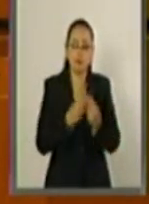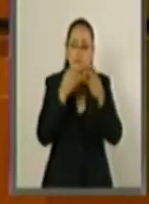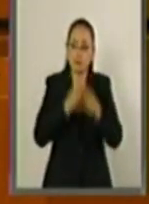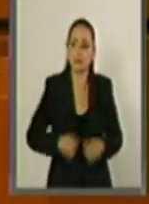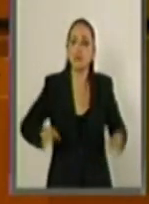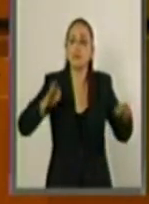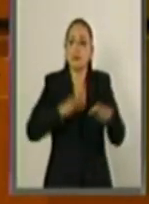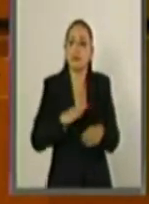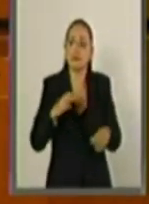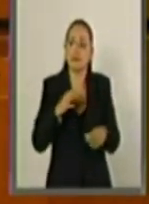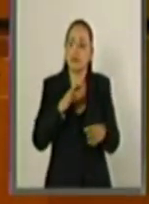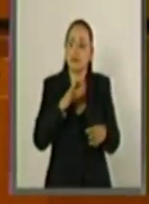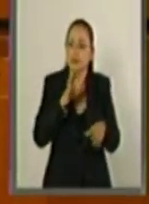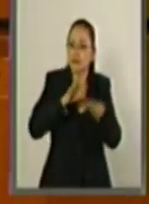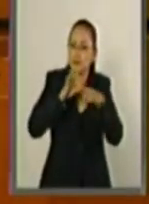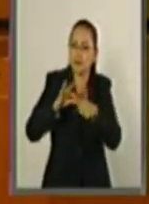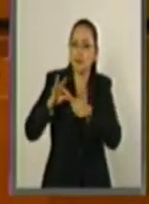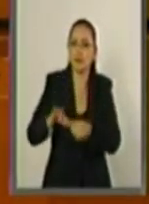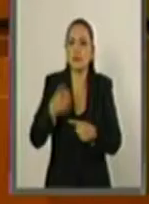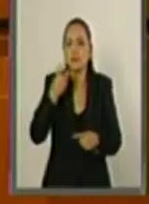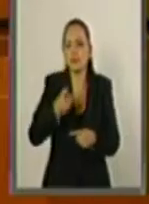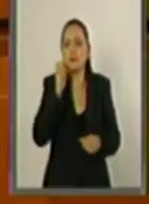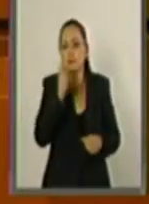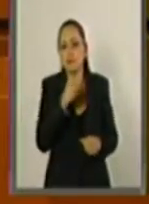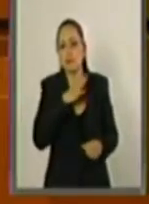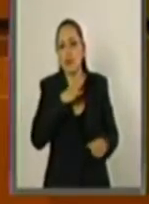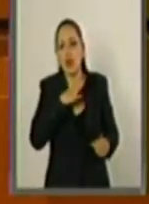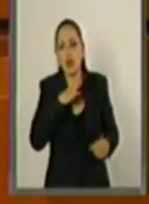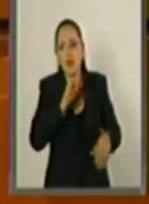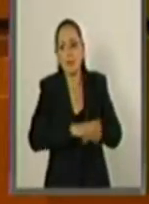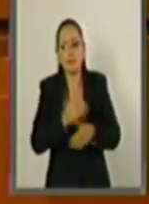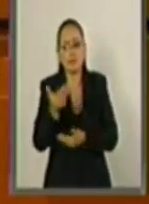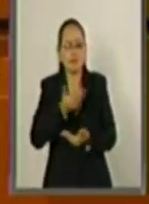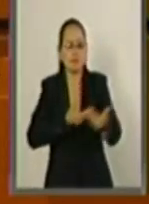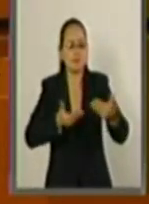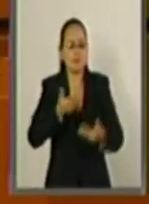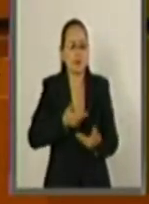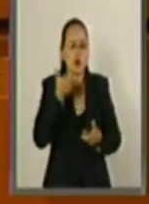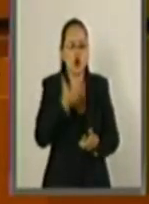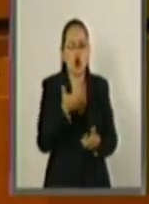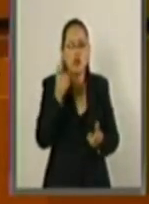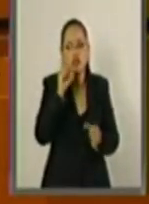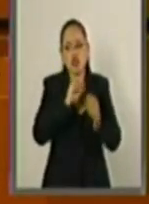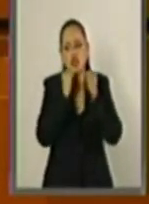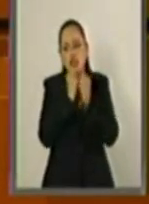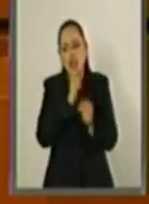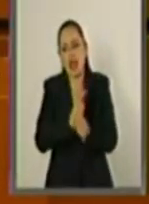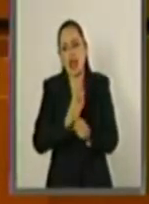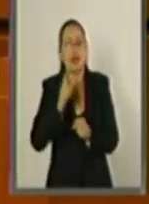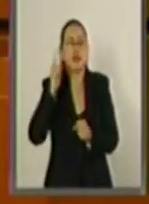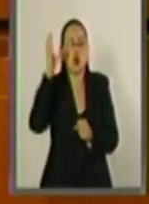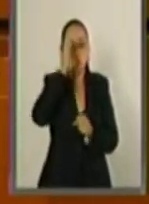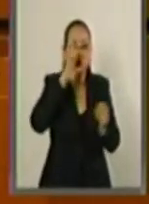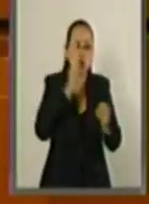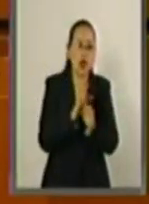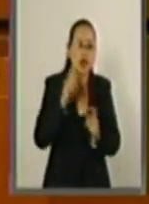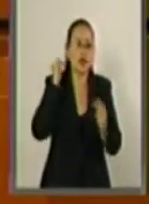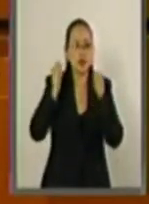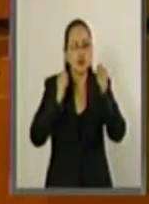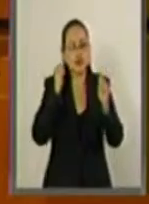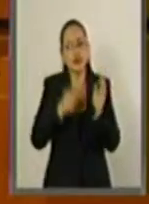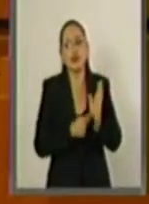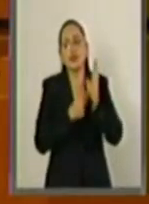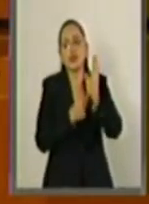especial que se cimienta en la densidad de los intercambios económicos, sociales, culturales y turísticos que evidencian la